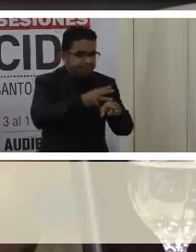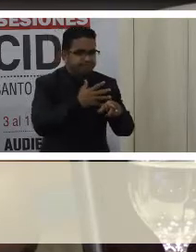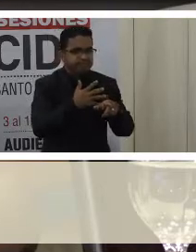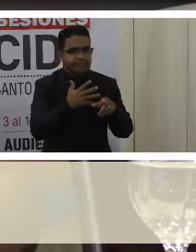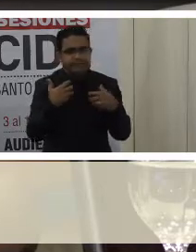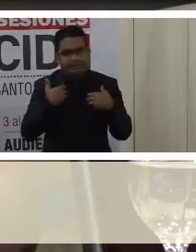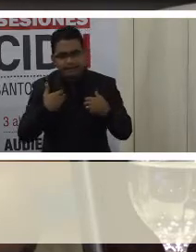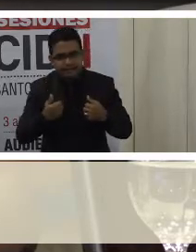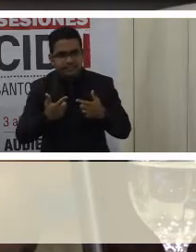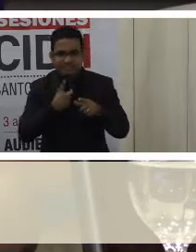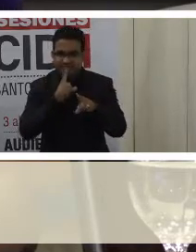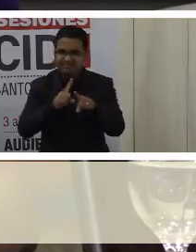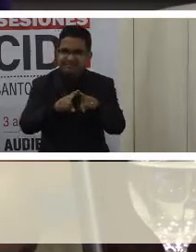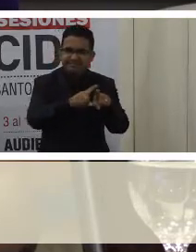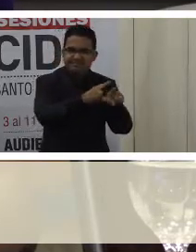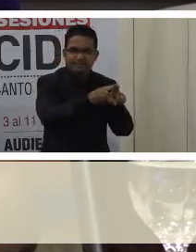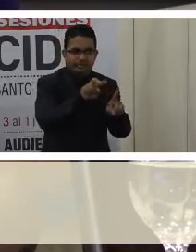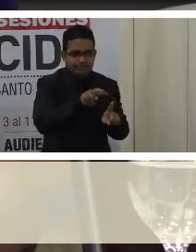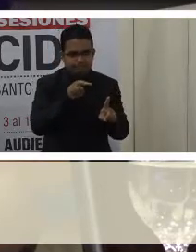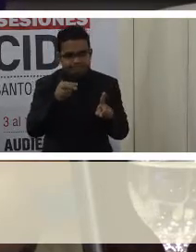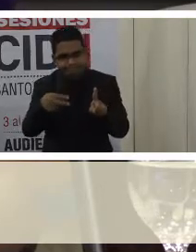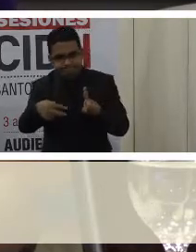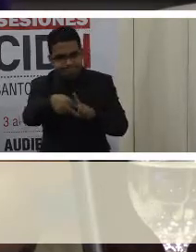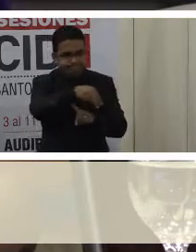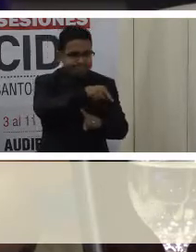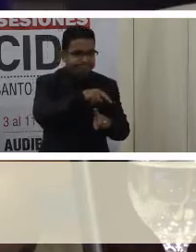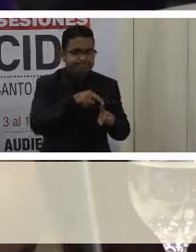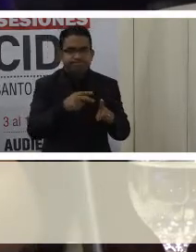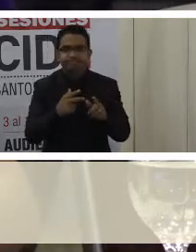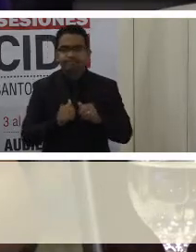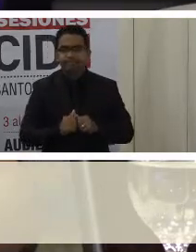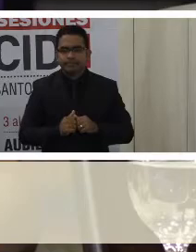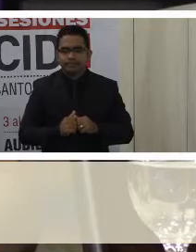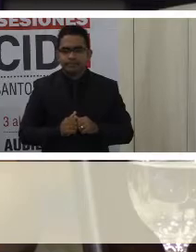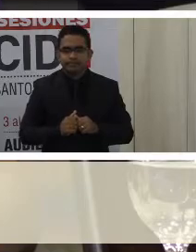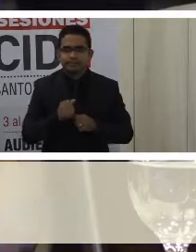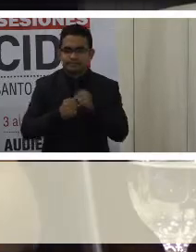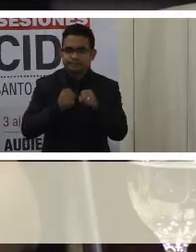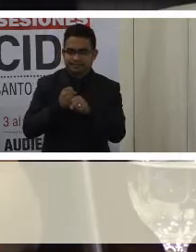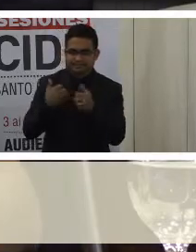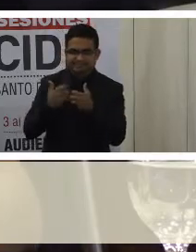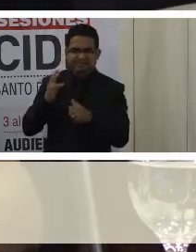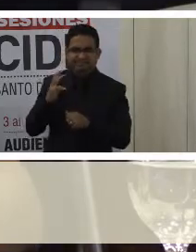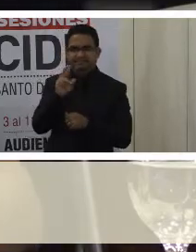de salud, entre muchos otros del Censo del 2011.